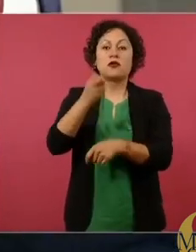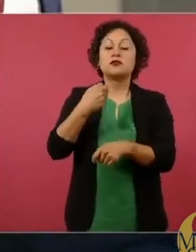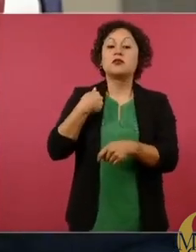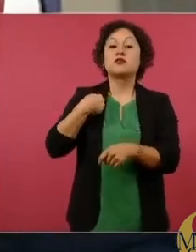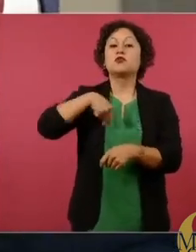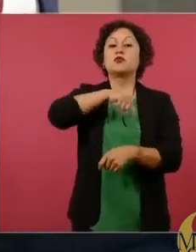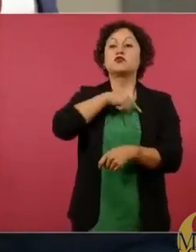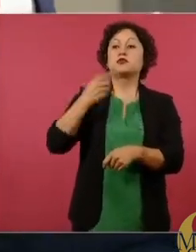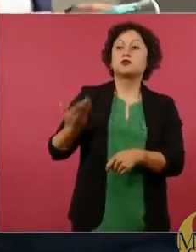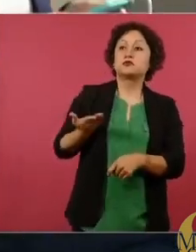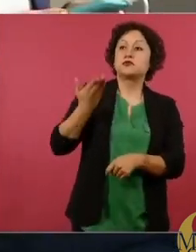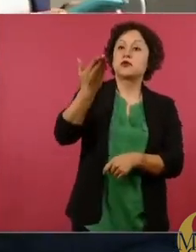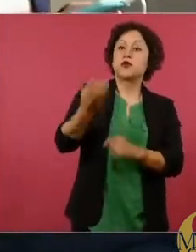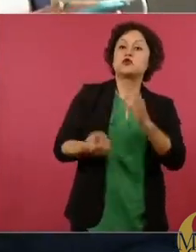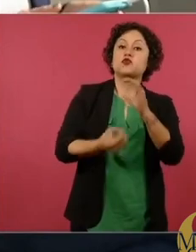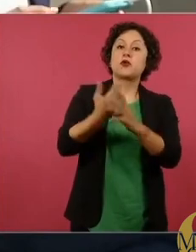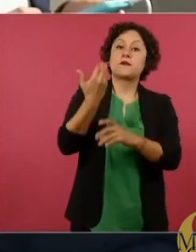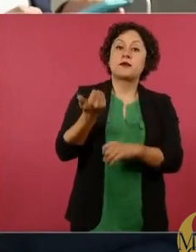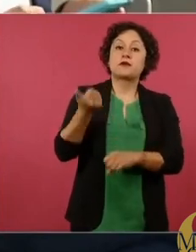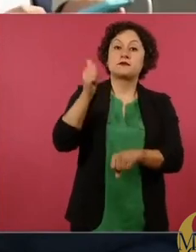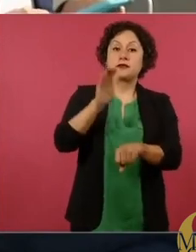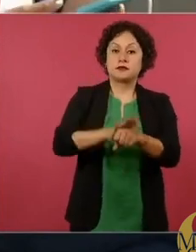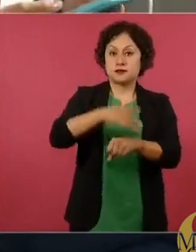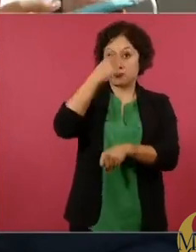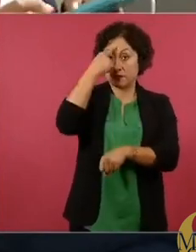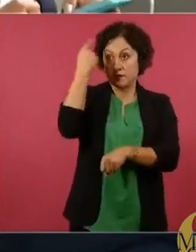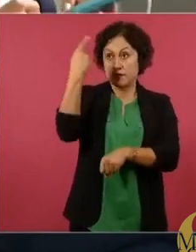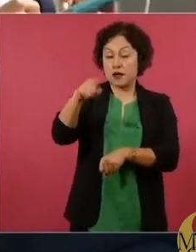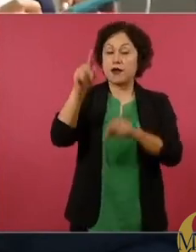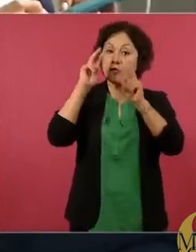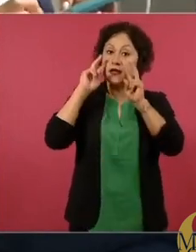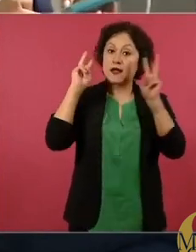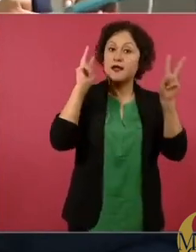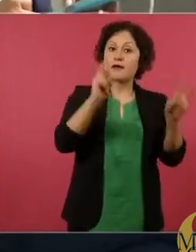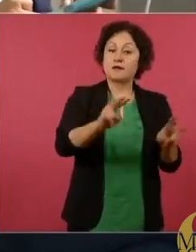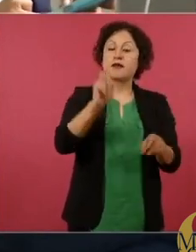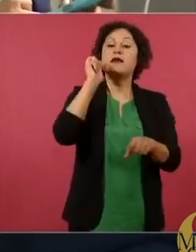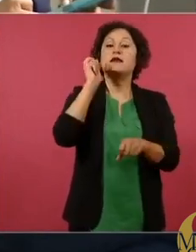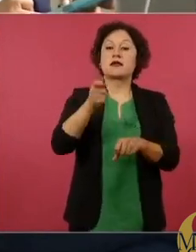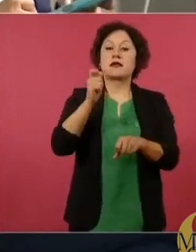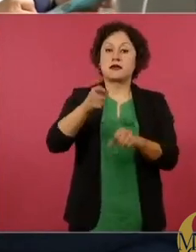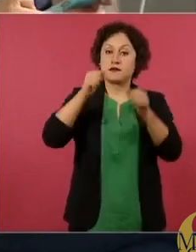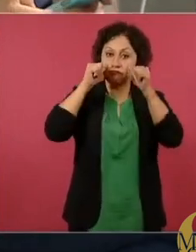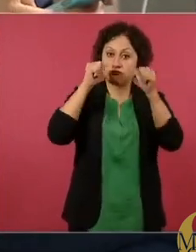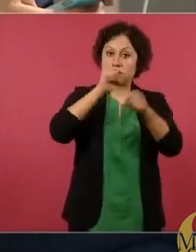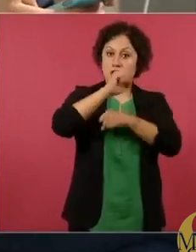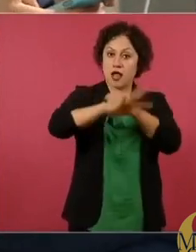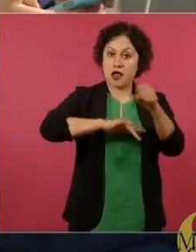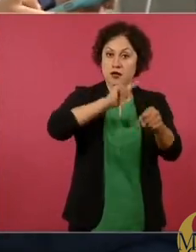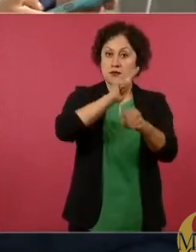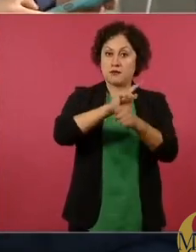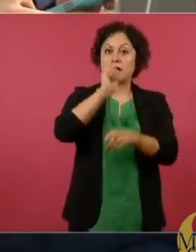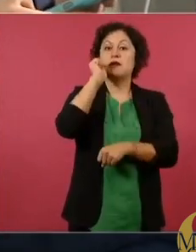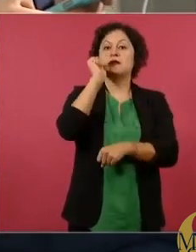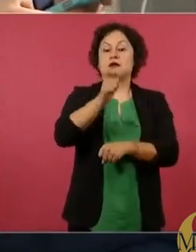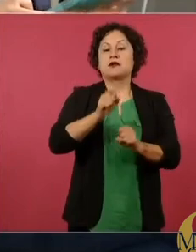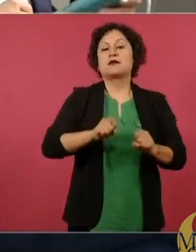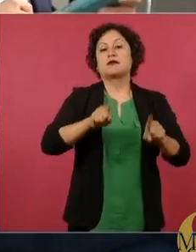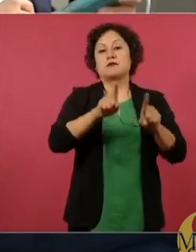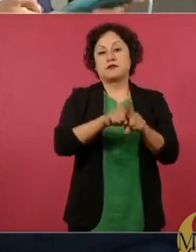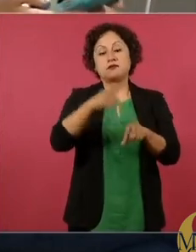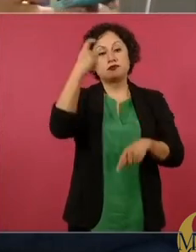que contemple el segundo piso por los animales a través de los fundamentos y principios defendidos por el movimiento